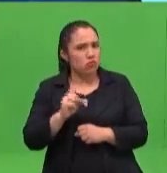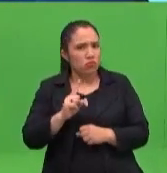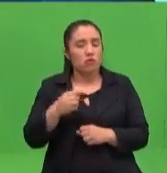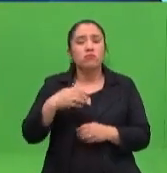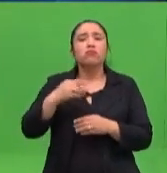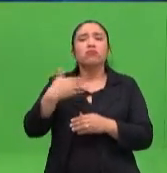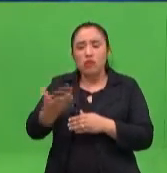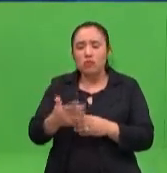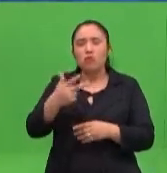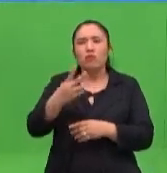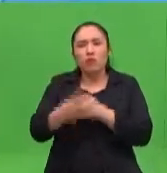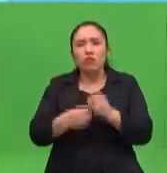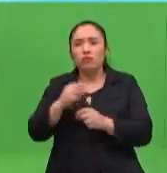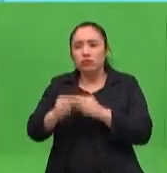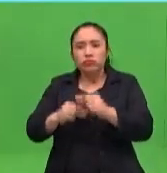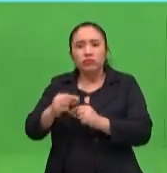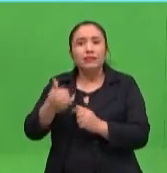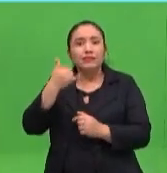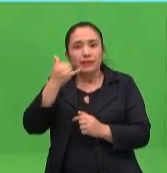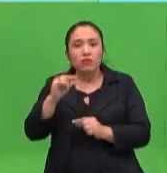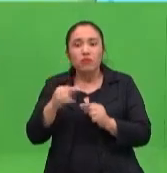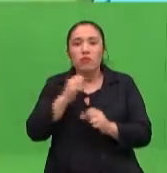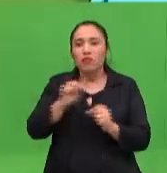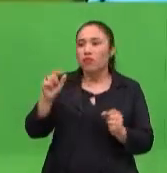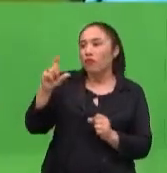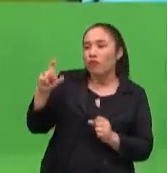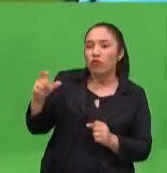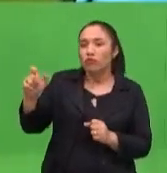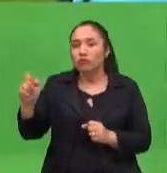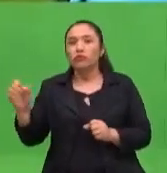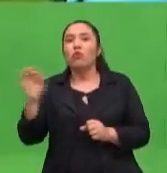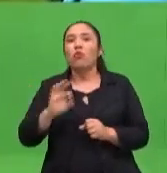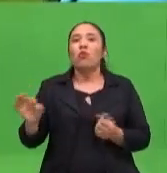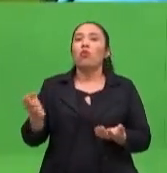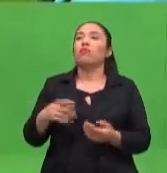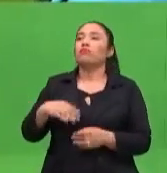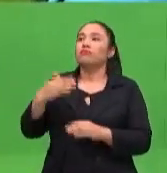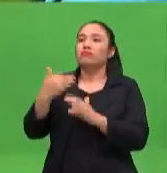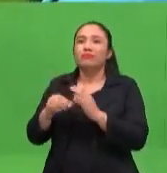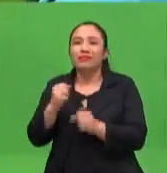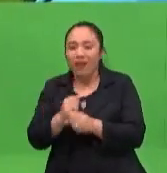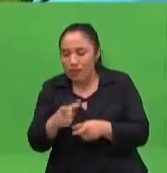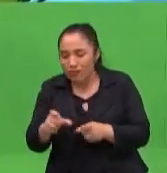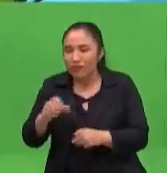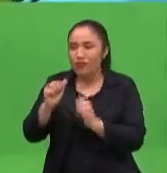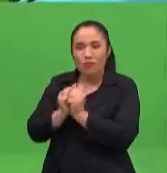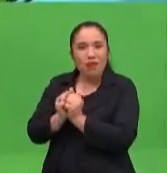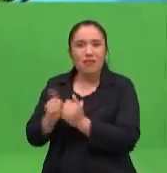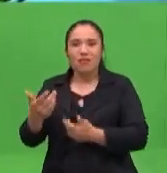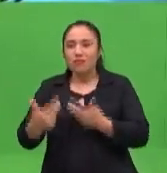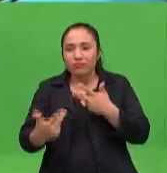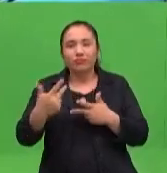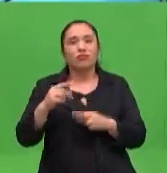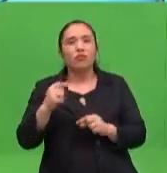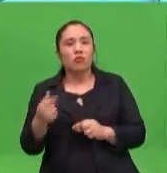interactuando con el teléfono, por lo menos para sacar la foto y enviar el trabajo vía WhatsApp. ¿Cómo trabajamos ese aspecto